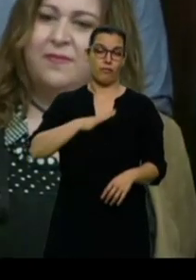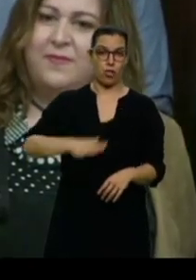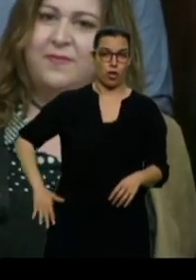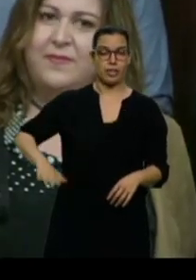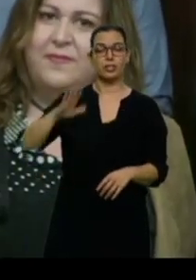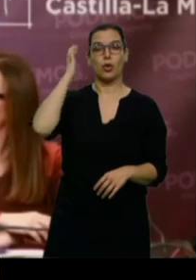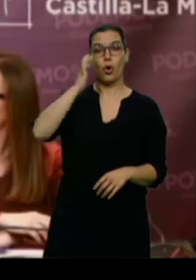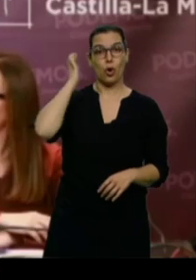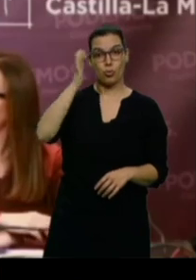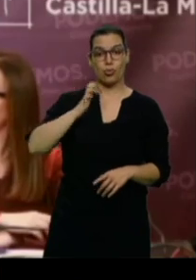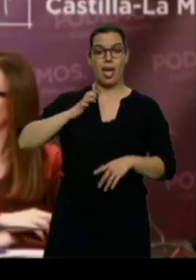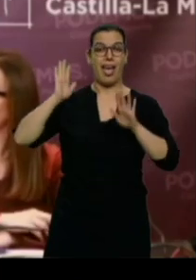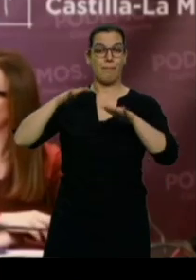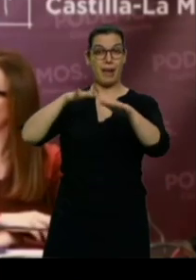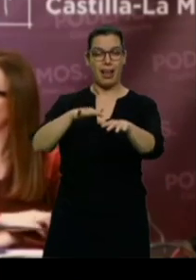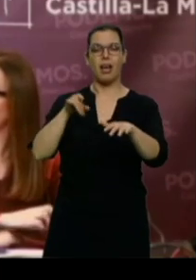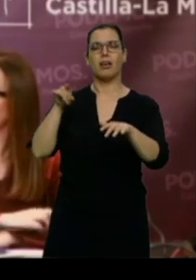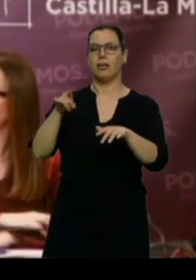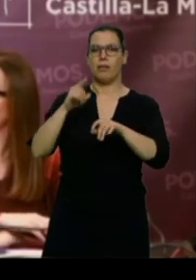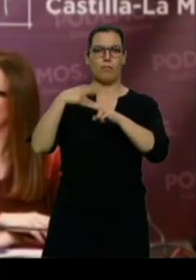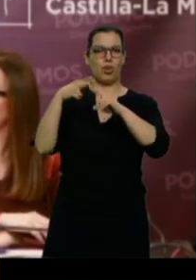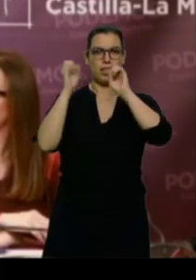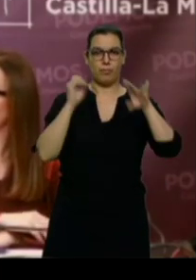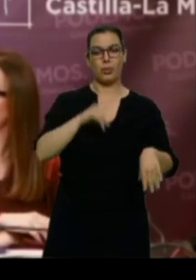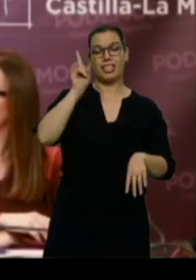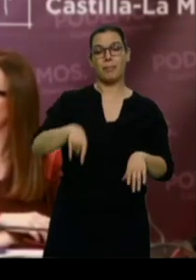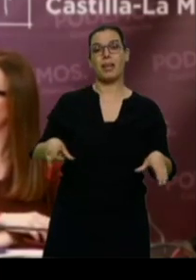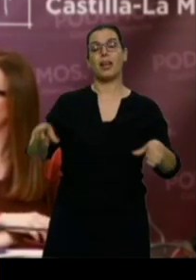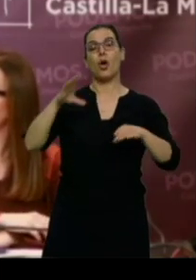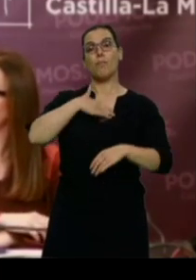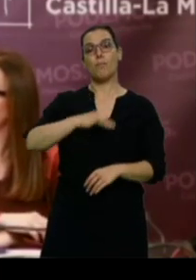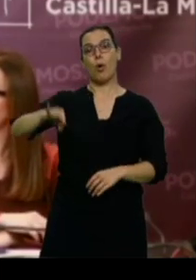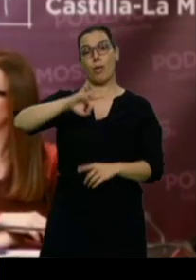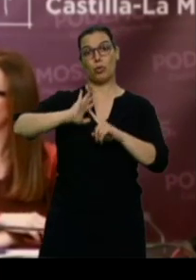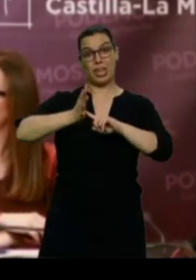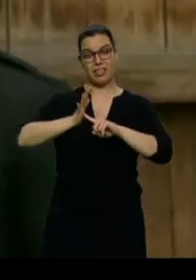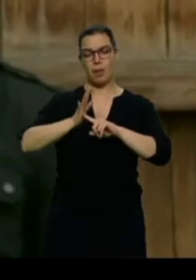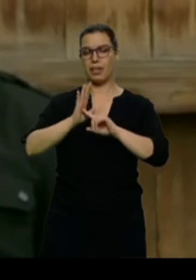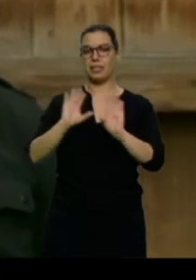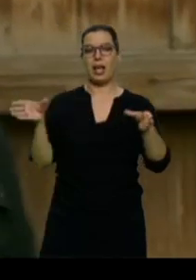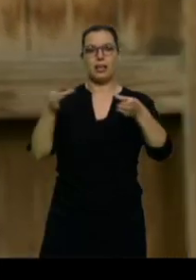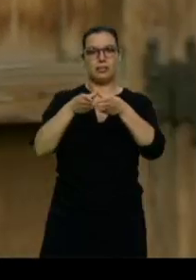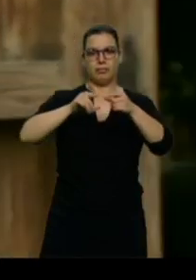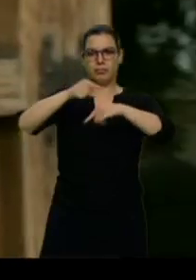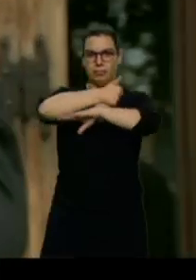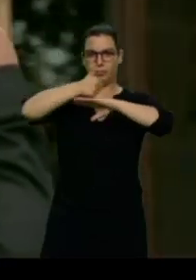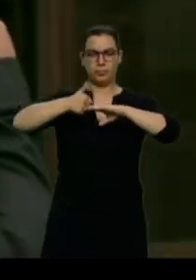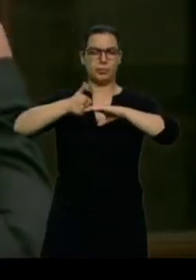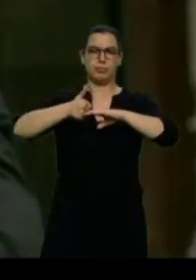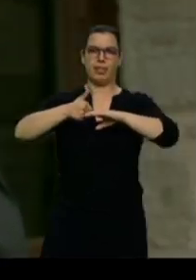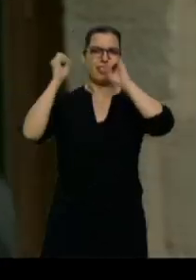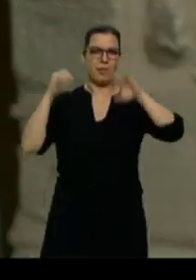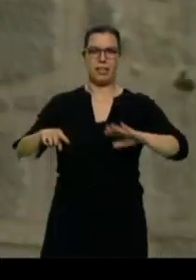deja la política. Y ha dimitido toda la ejecutiva de Podemos en Castilla-La Mancha al no conseguir ningún diputado en el Parlamento regional.